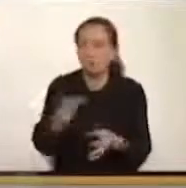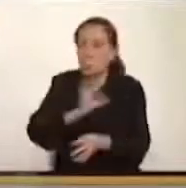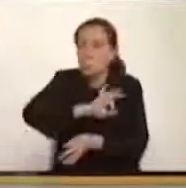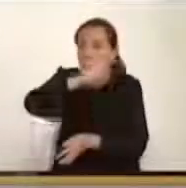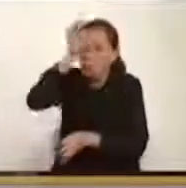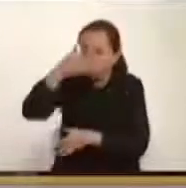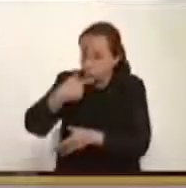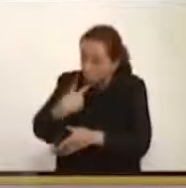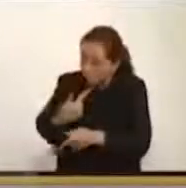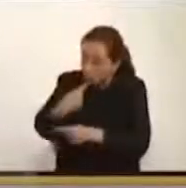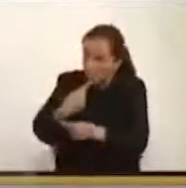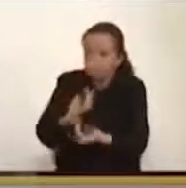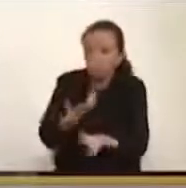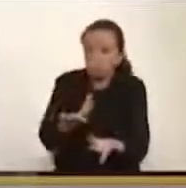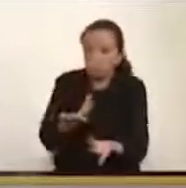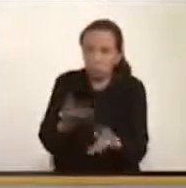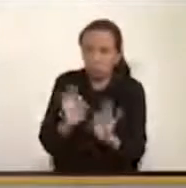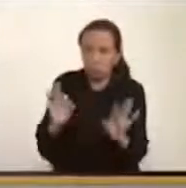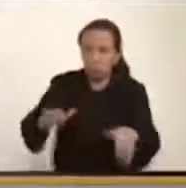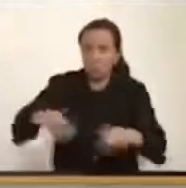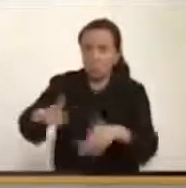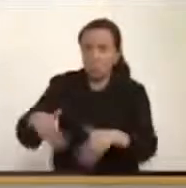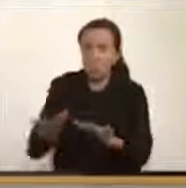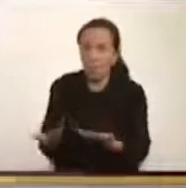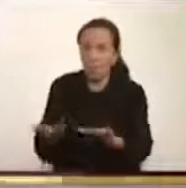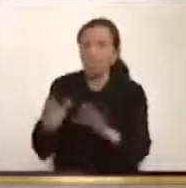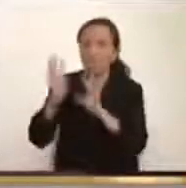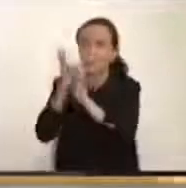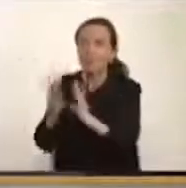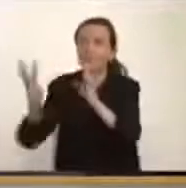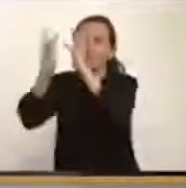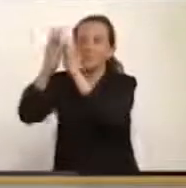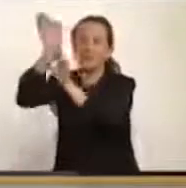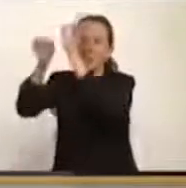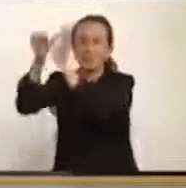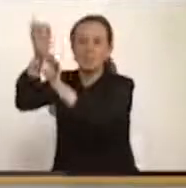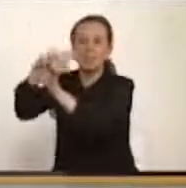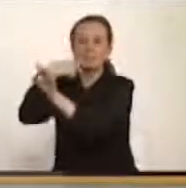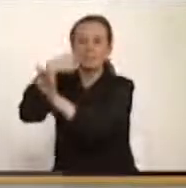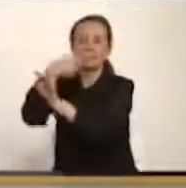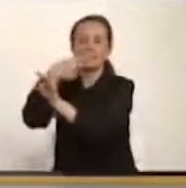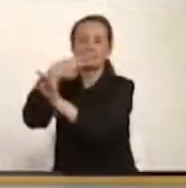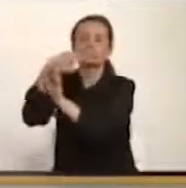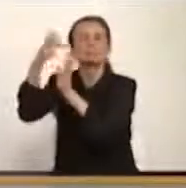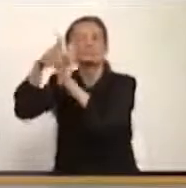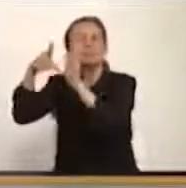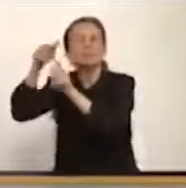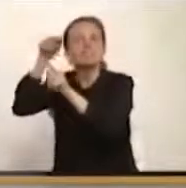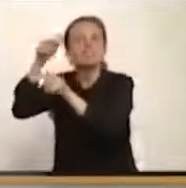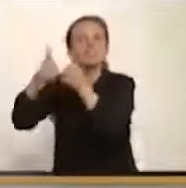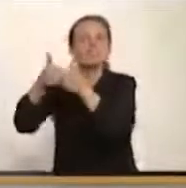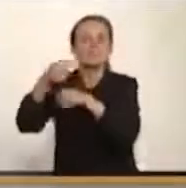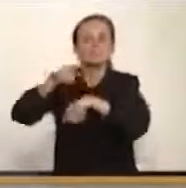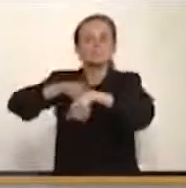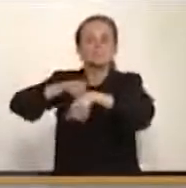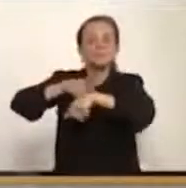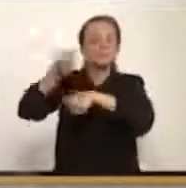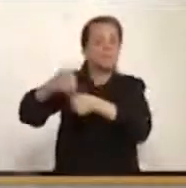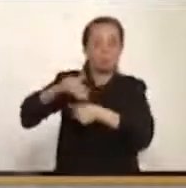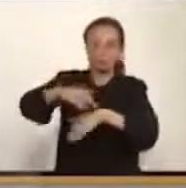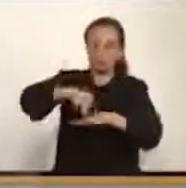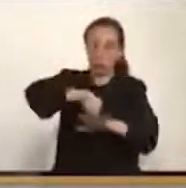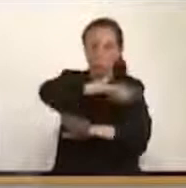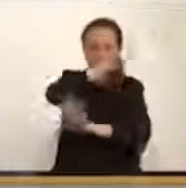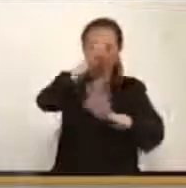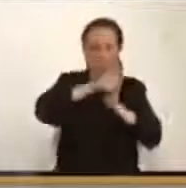definió. Y la Corte Constitucional lo que dice es, tiene que haberse tramitado todo